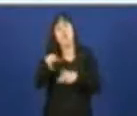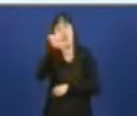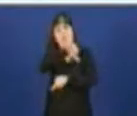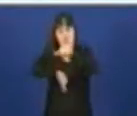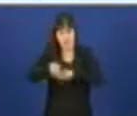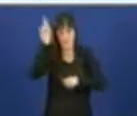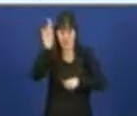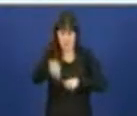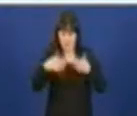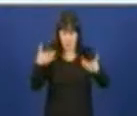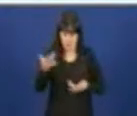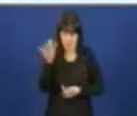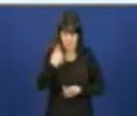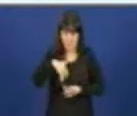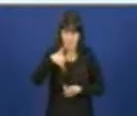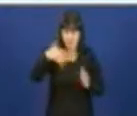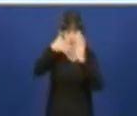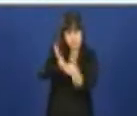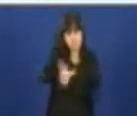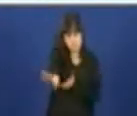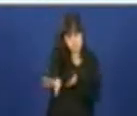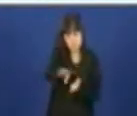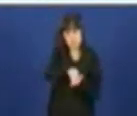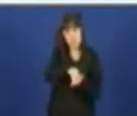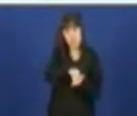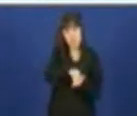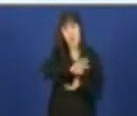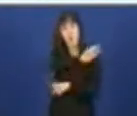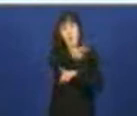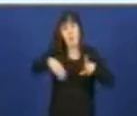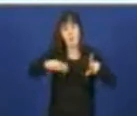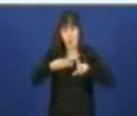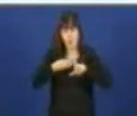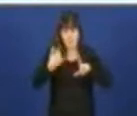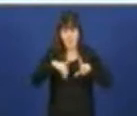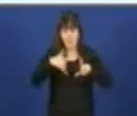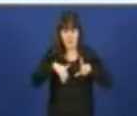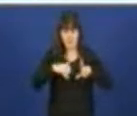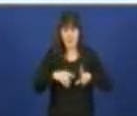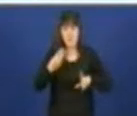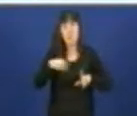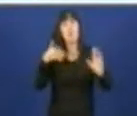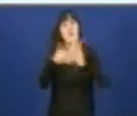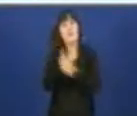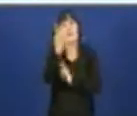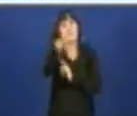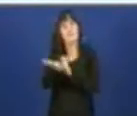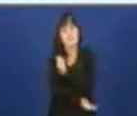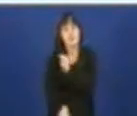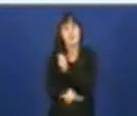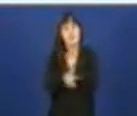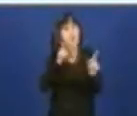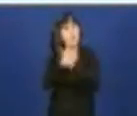establecidas, están recollidas na página web, de maneira que sirvan de soporte e de apoio tamén para os